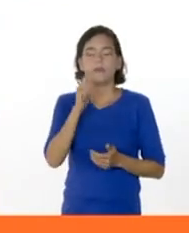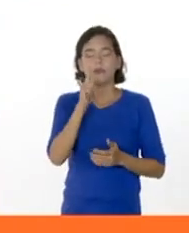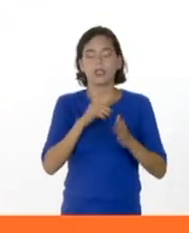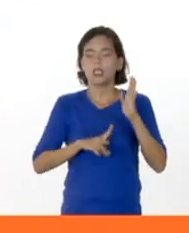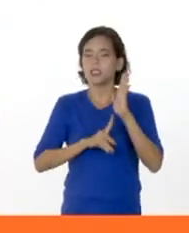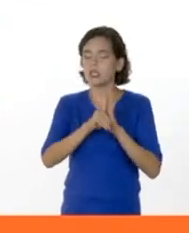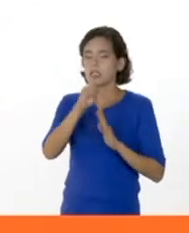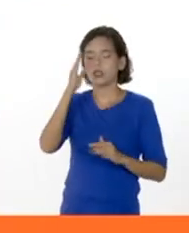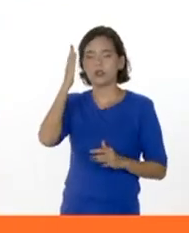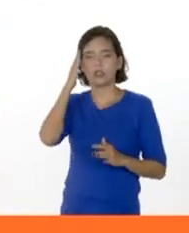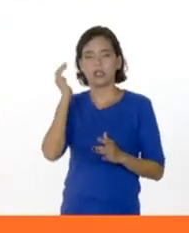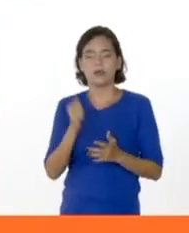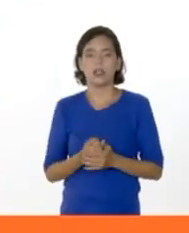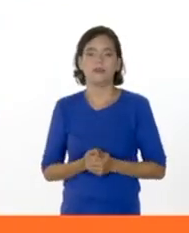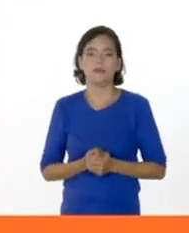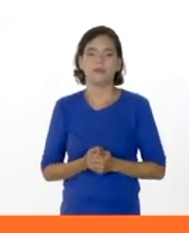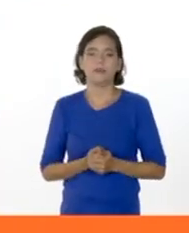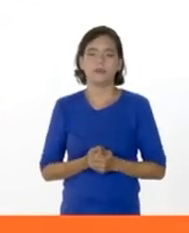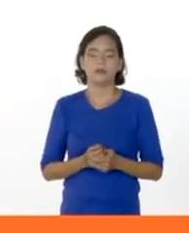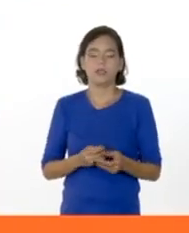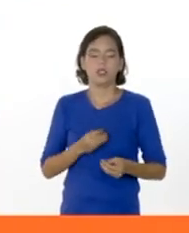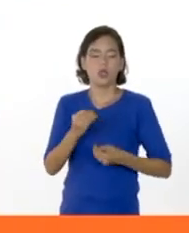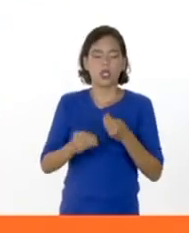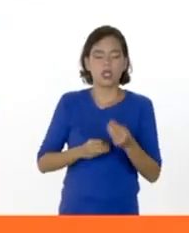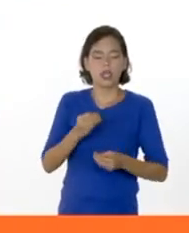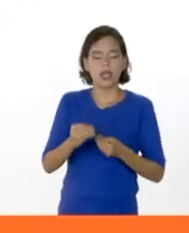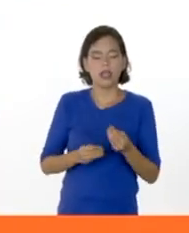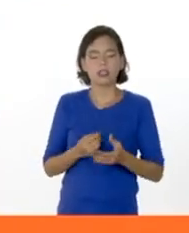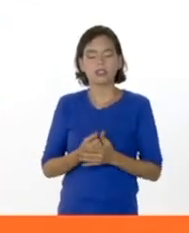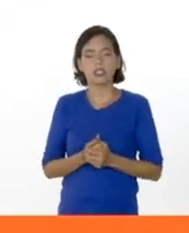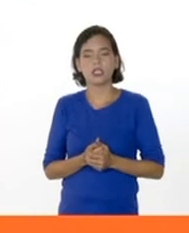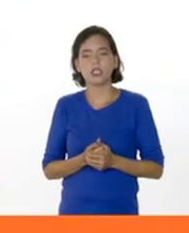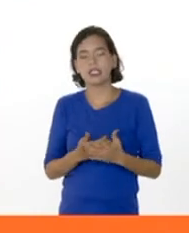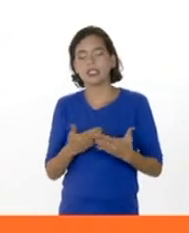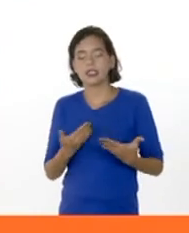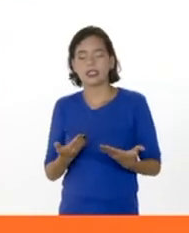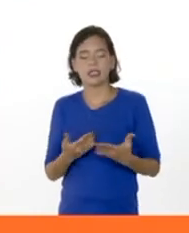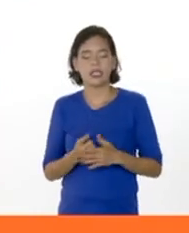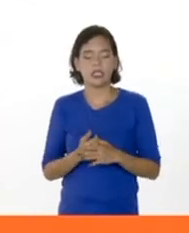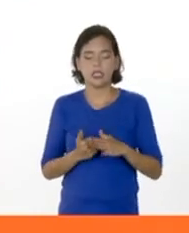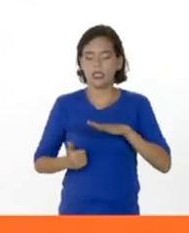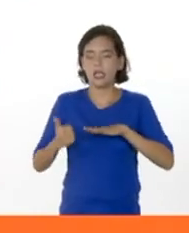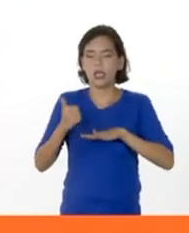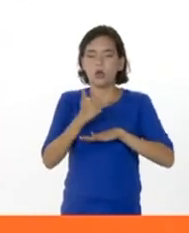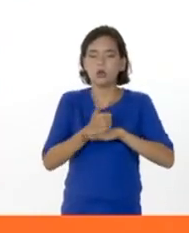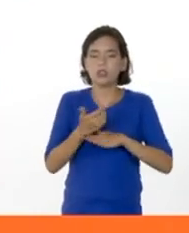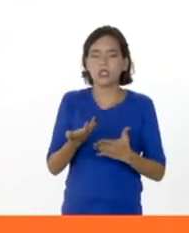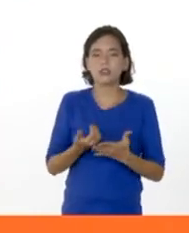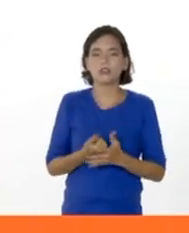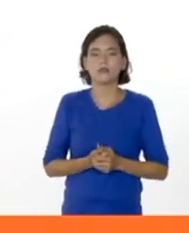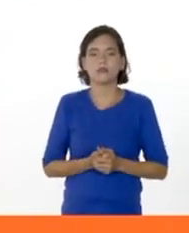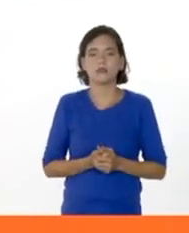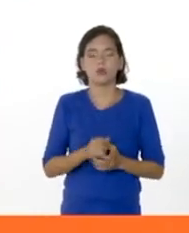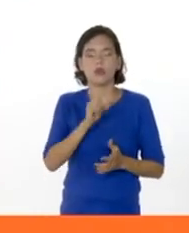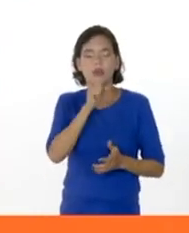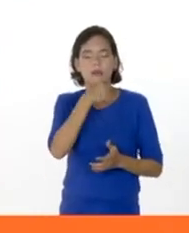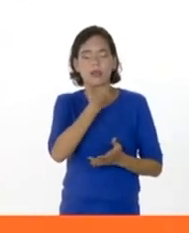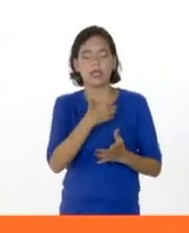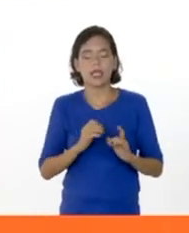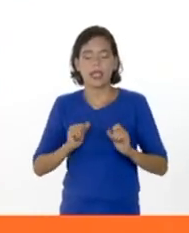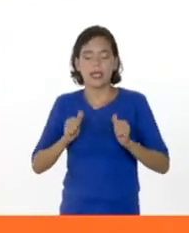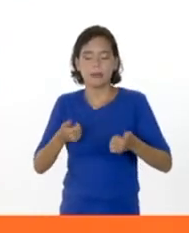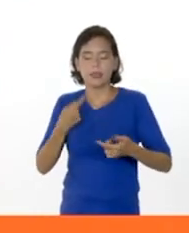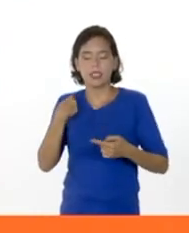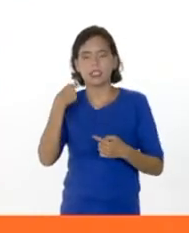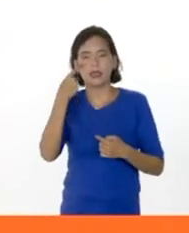cerebral, y es precisamente lo que hace que, bueno, que en la adultez o adulto mayor o en la vejez, empiece a haber